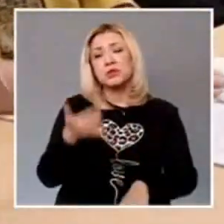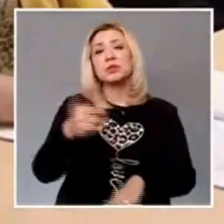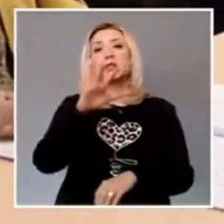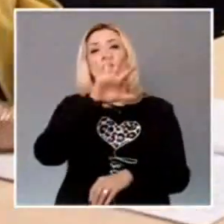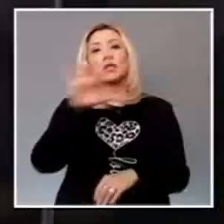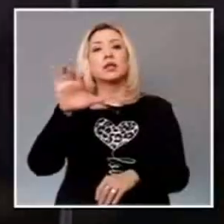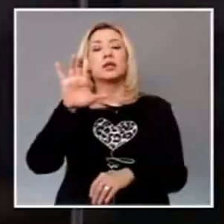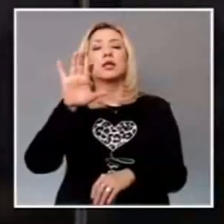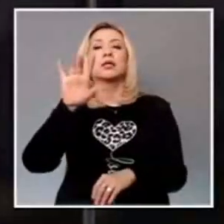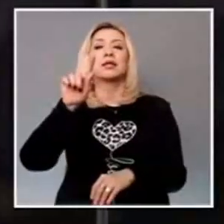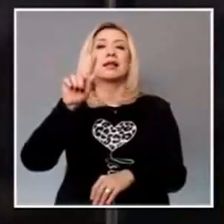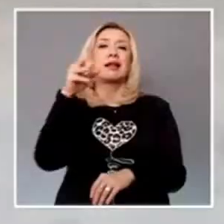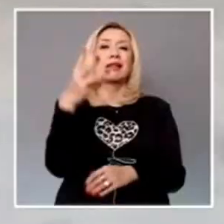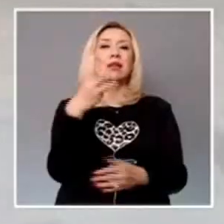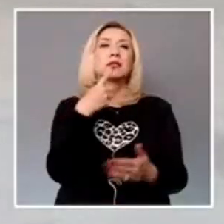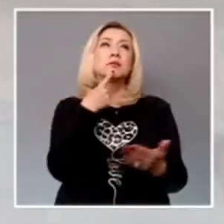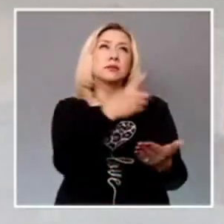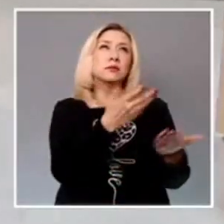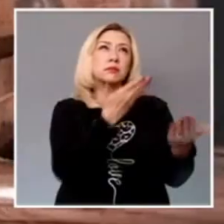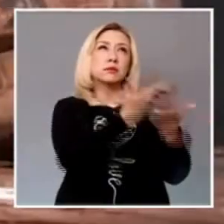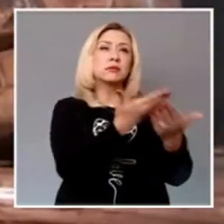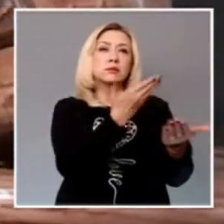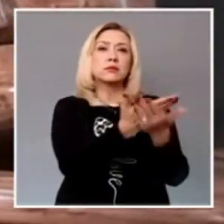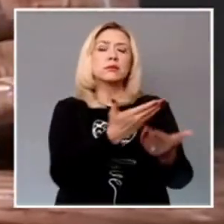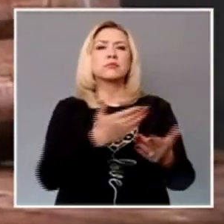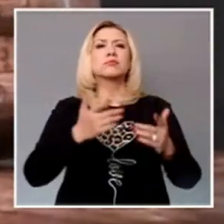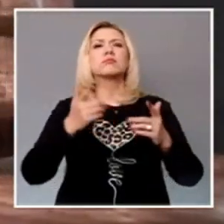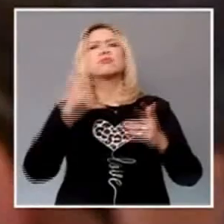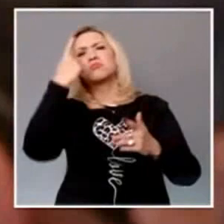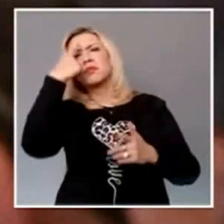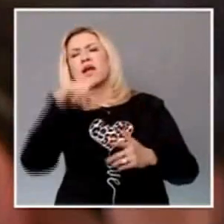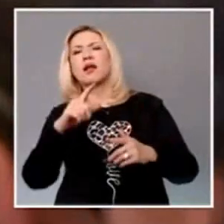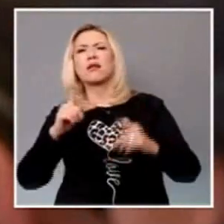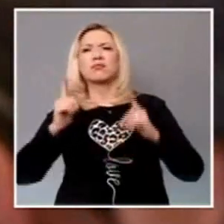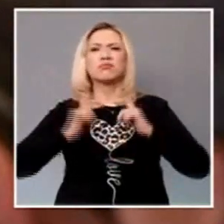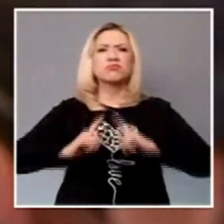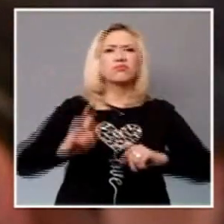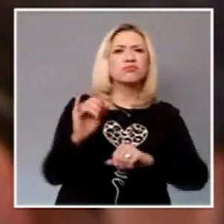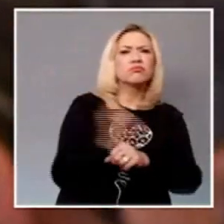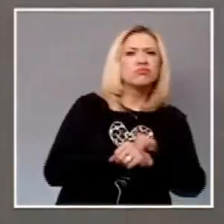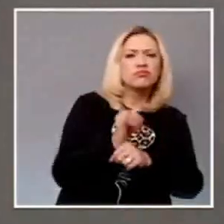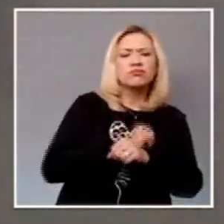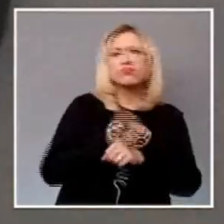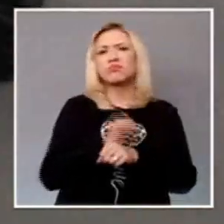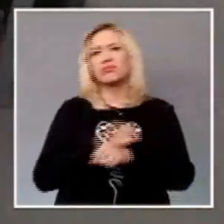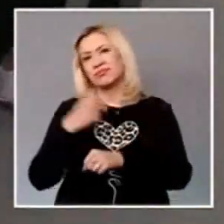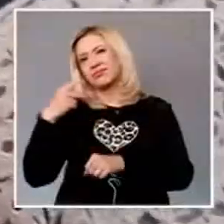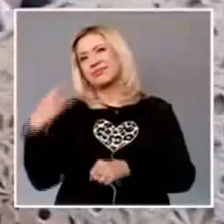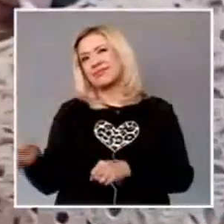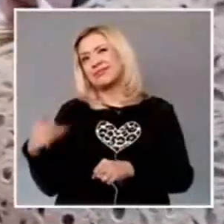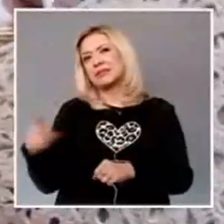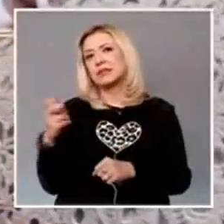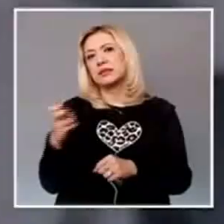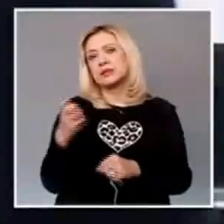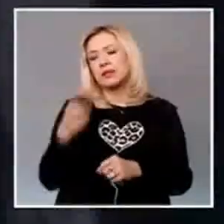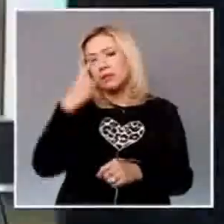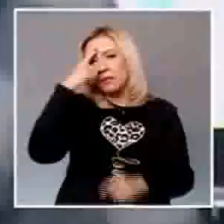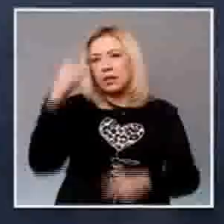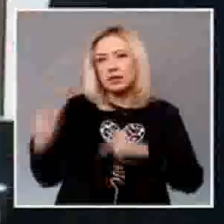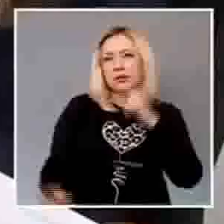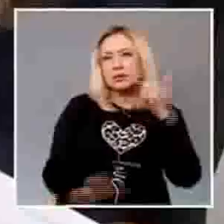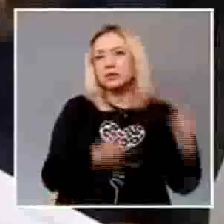ministeriales relacionados con carpetas de investigación y averiguaciones previas. Paralelamente, el Consejo de la Judicatura Federal